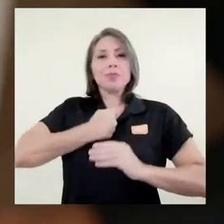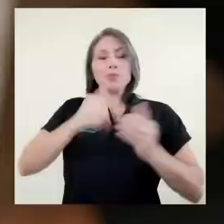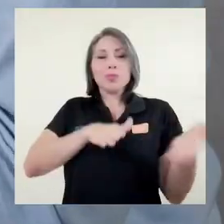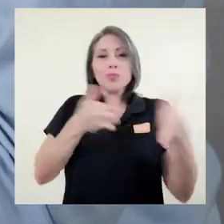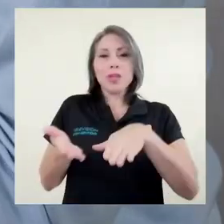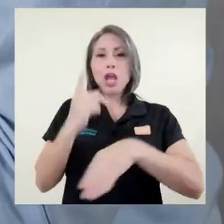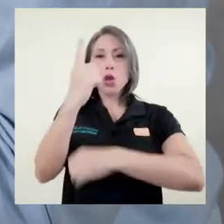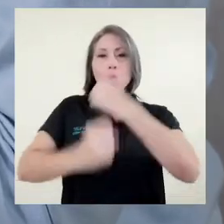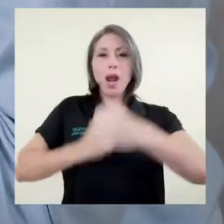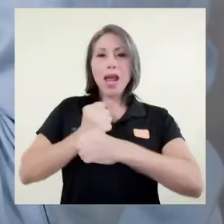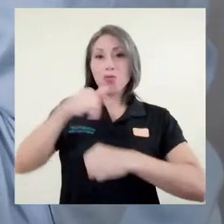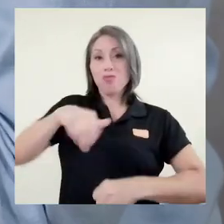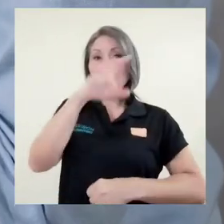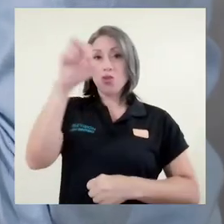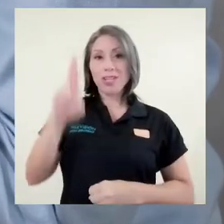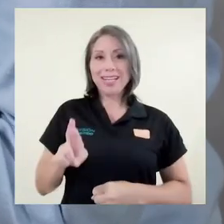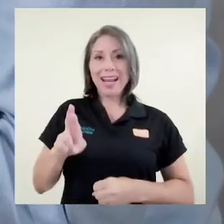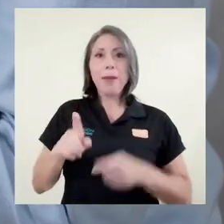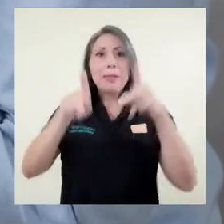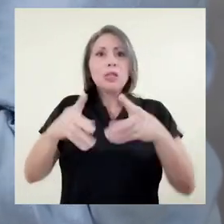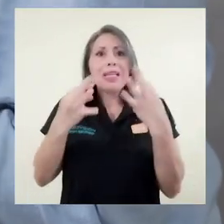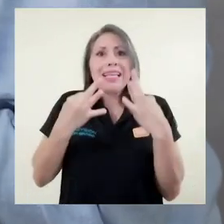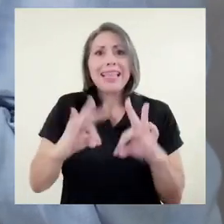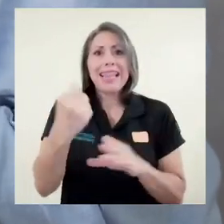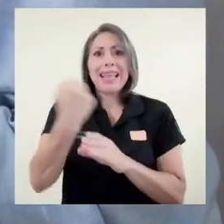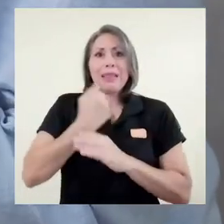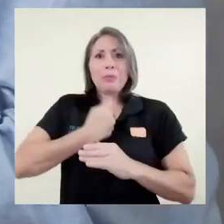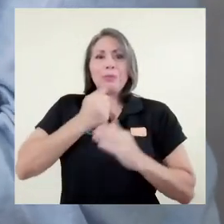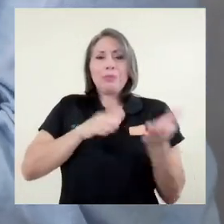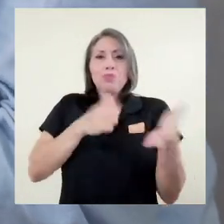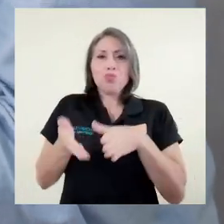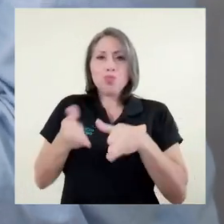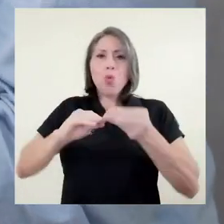Rica y un aumento en el número de intentos.